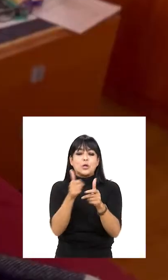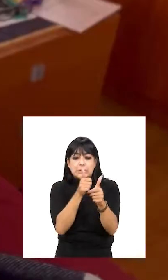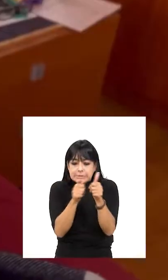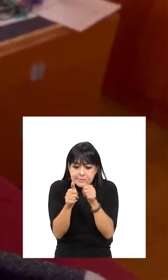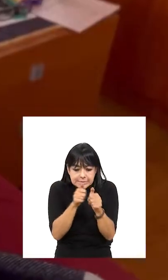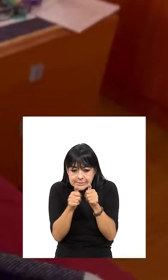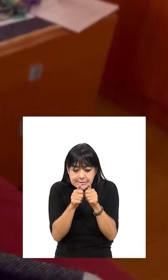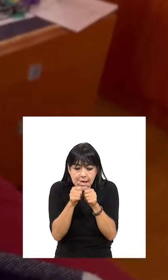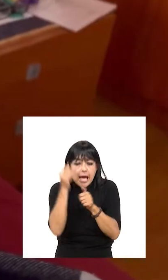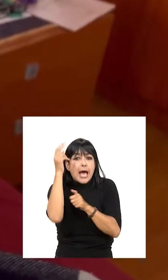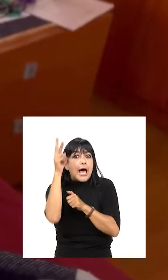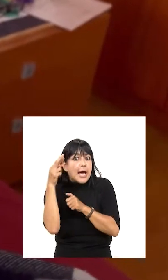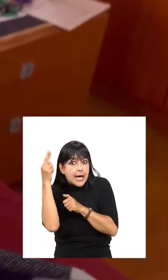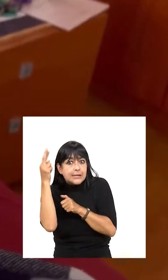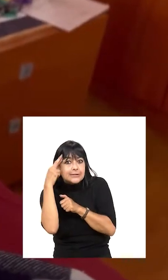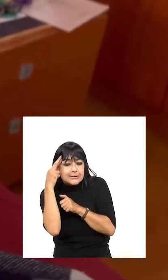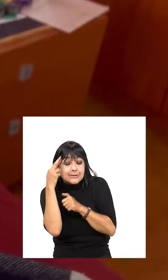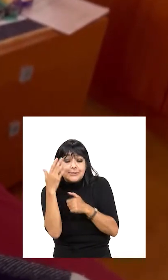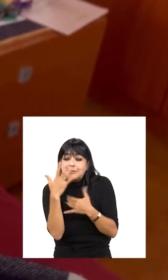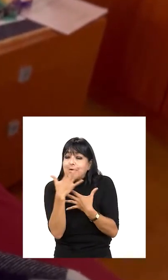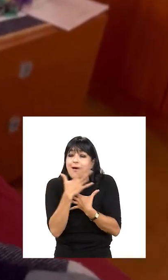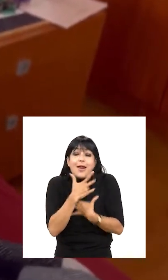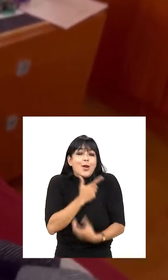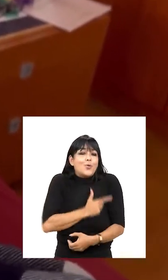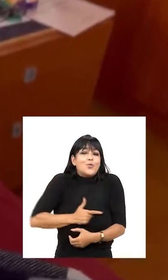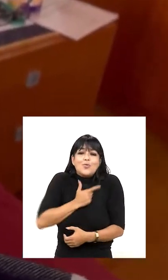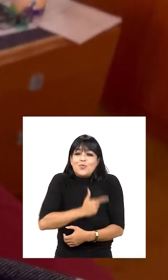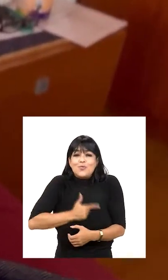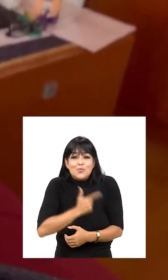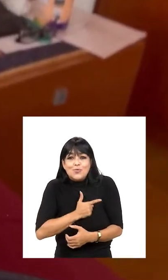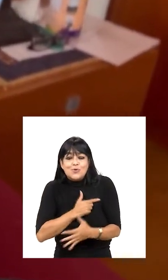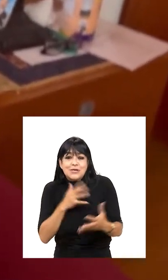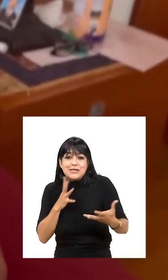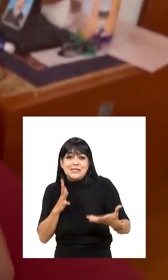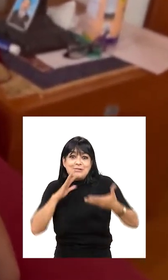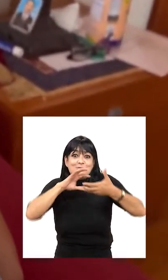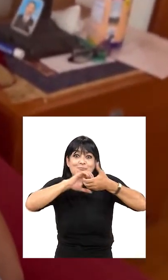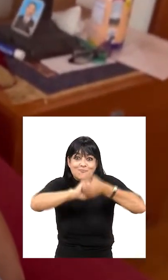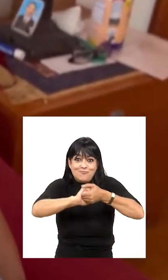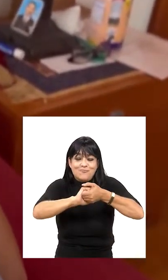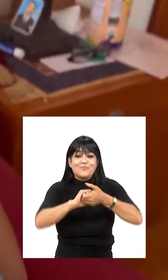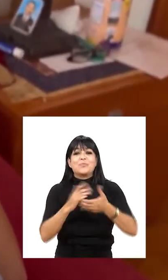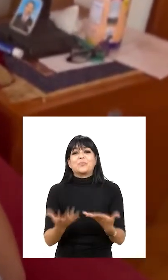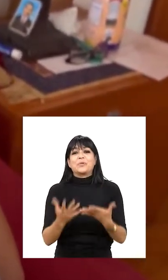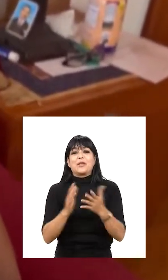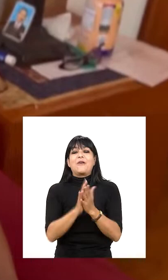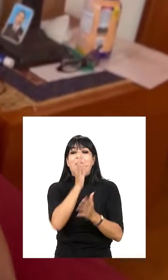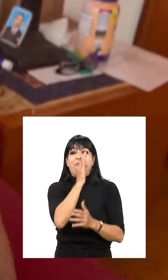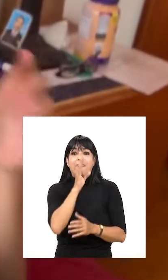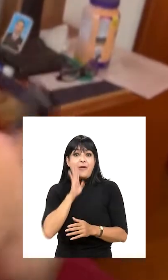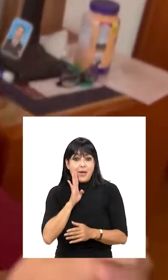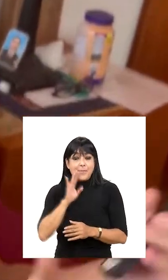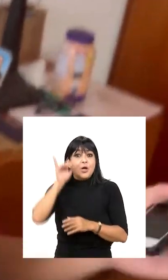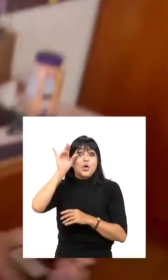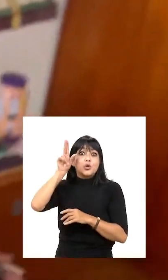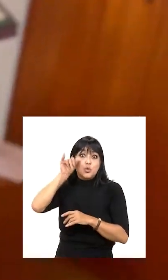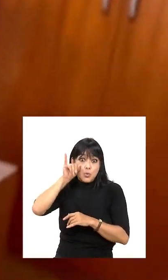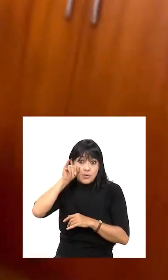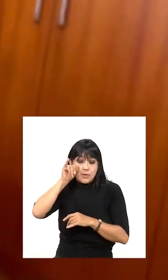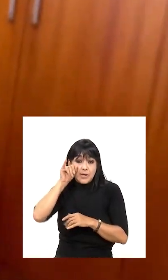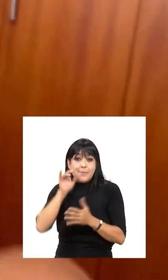hemos convertido en críticos, apasionados y solidarios a través de sitios como Facebook,